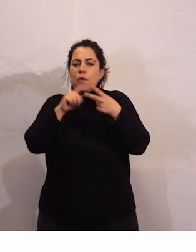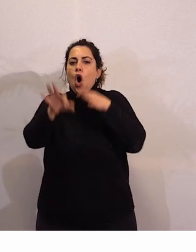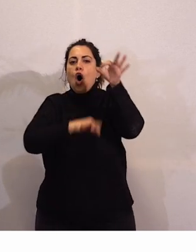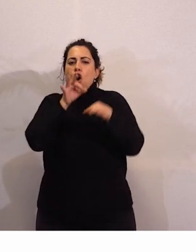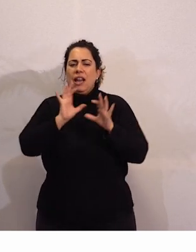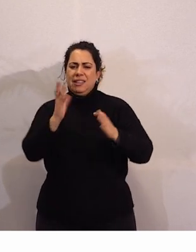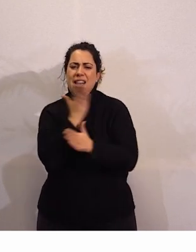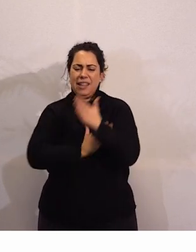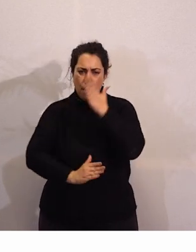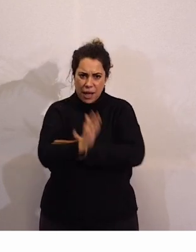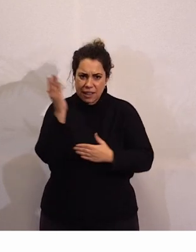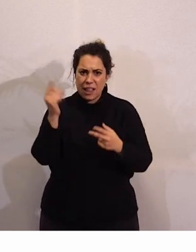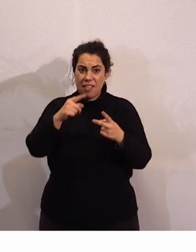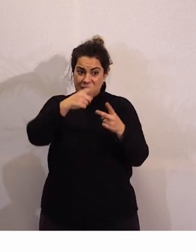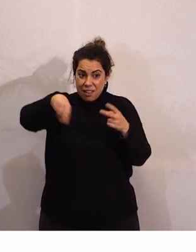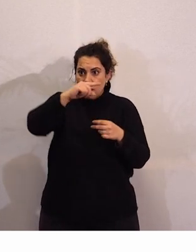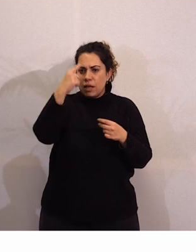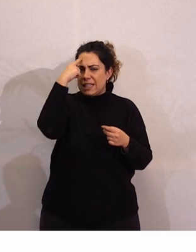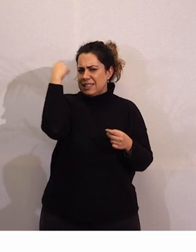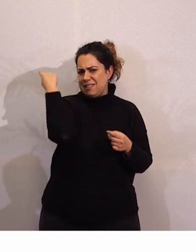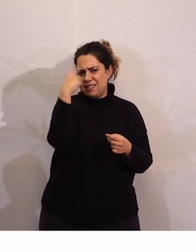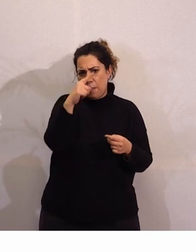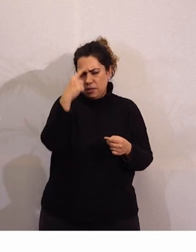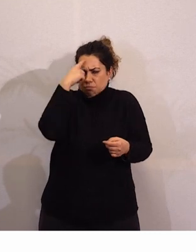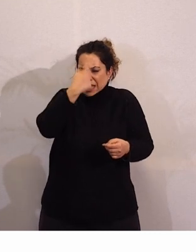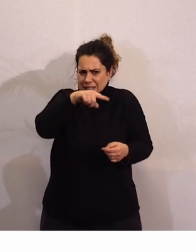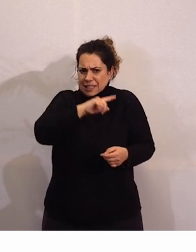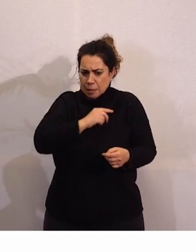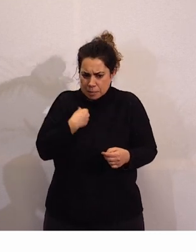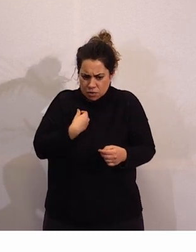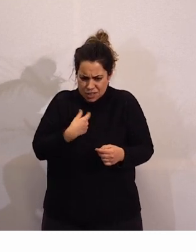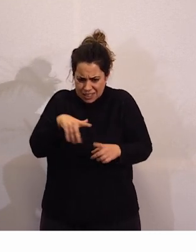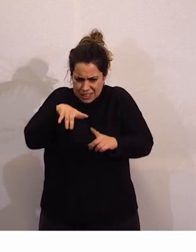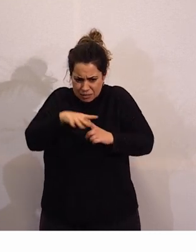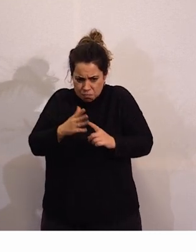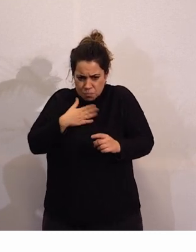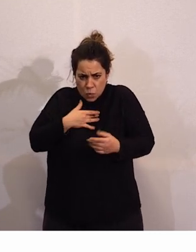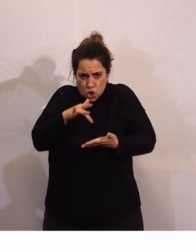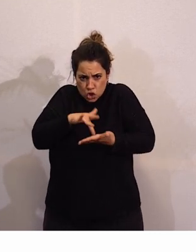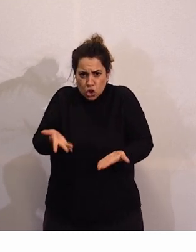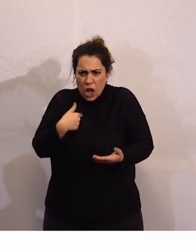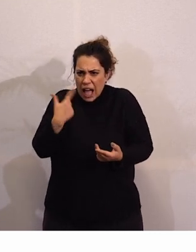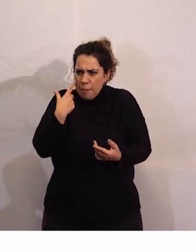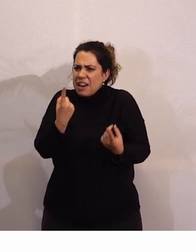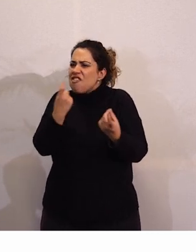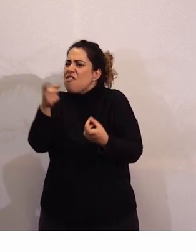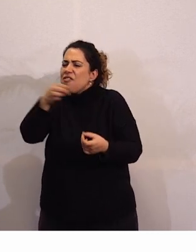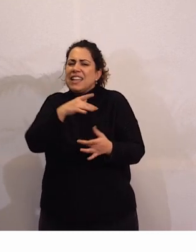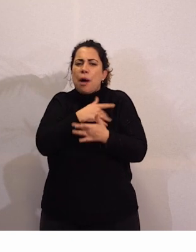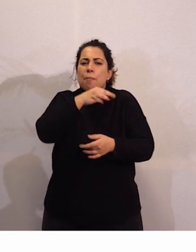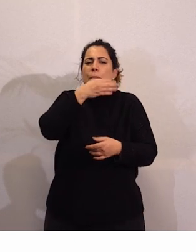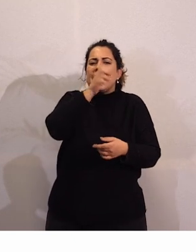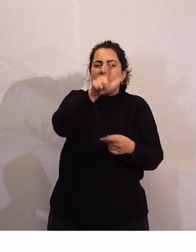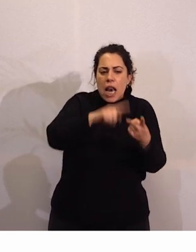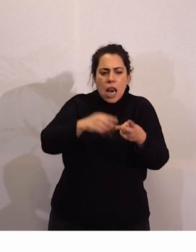de la discapacidad sabéis sabemos en carne propia que necesitas tú Maribel que necesita Vitorio